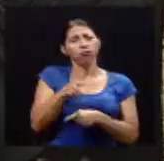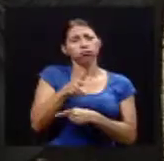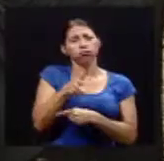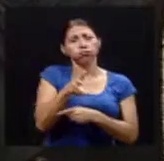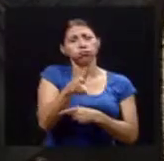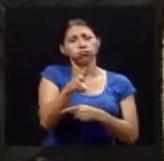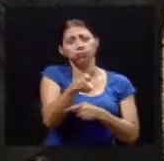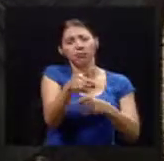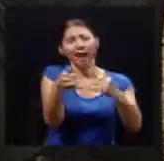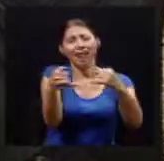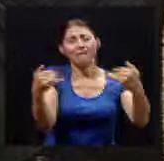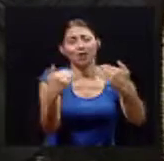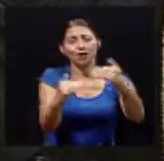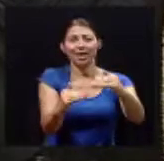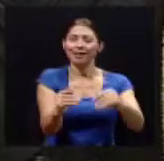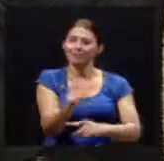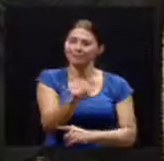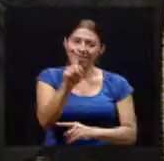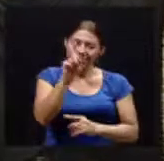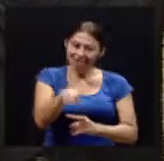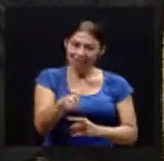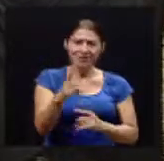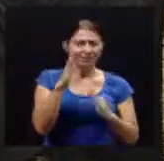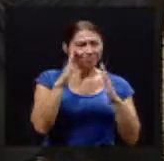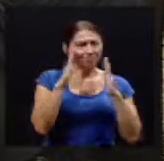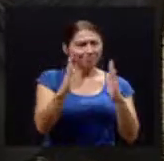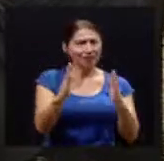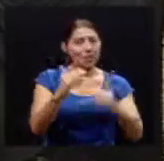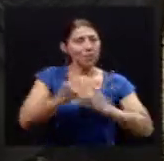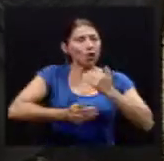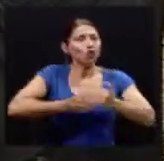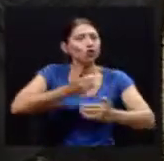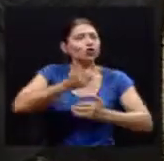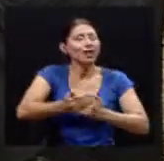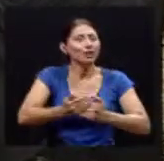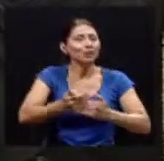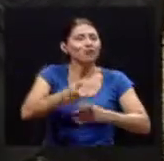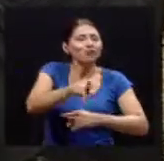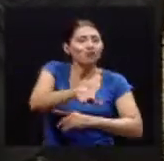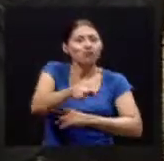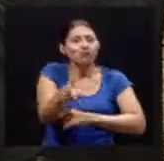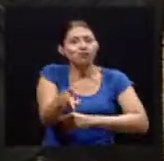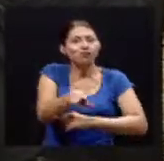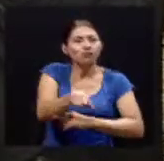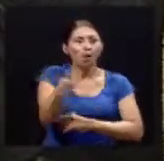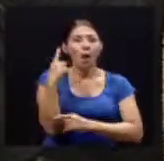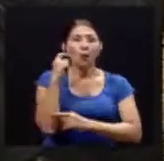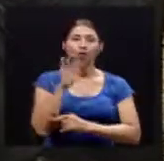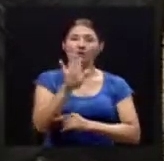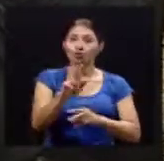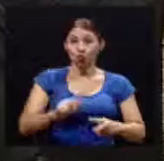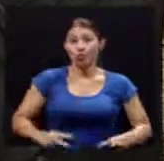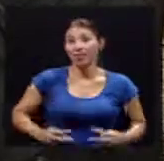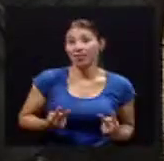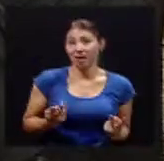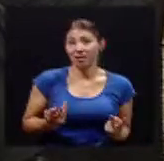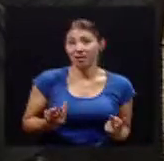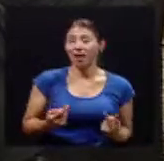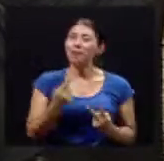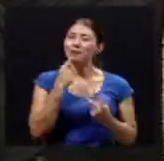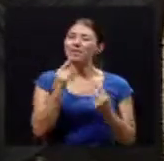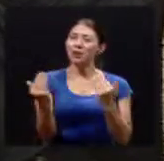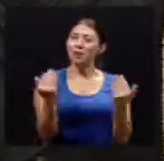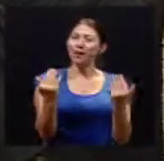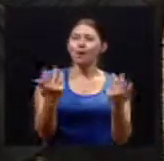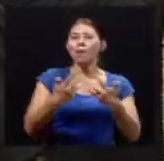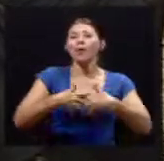debe integrar esto debe integrar el proceso porque su vida digámoslo así como si fuéramos una